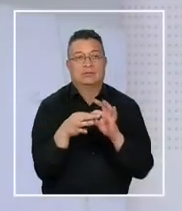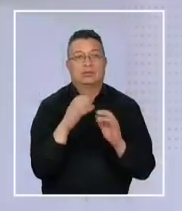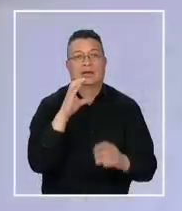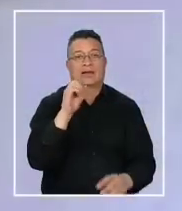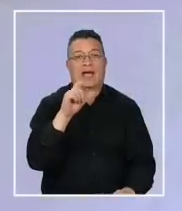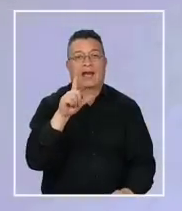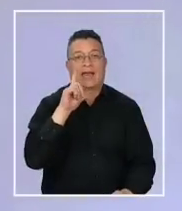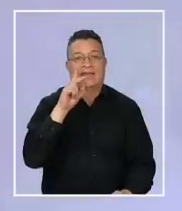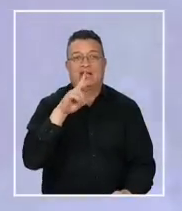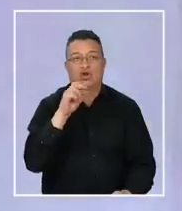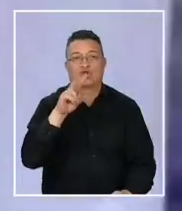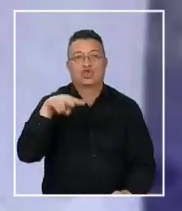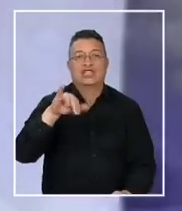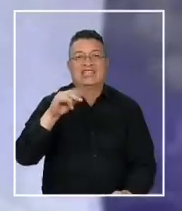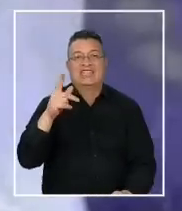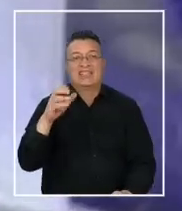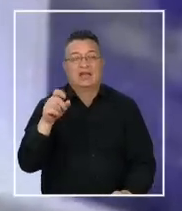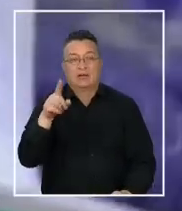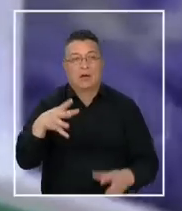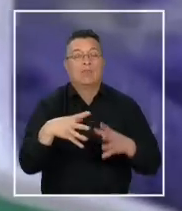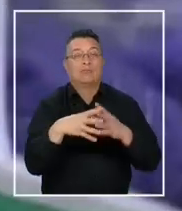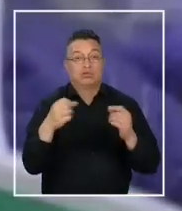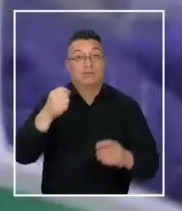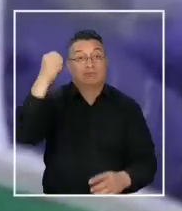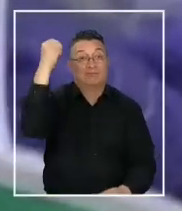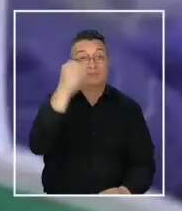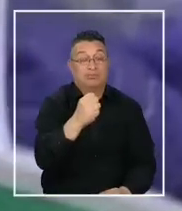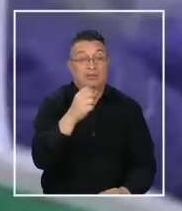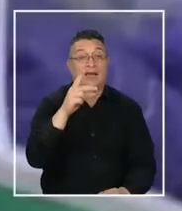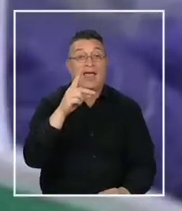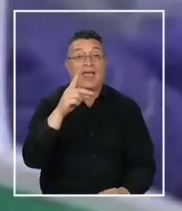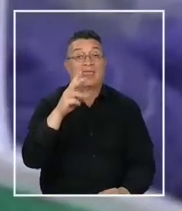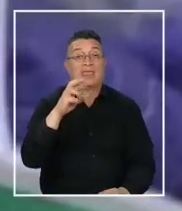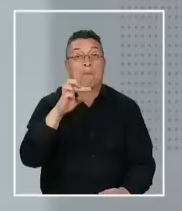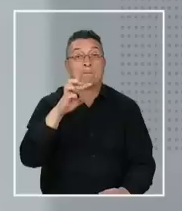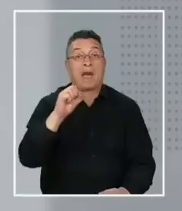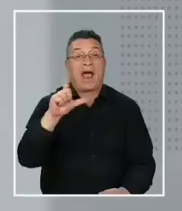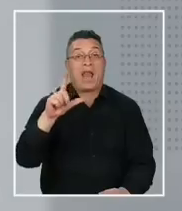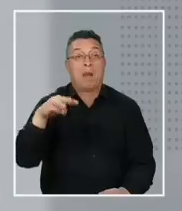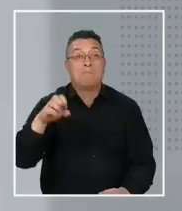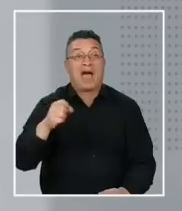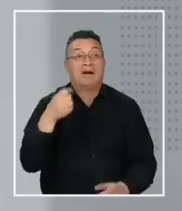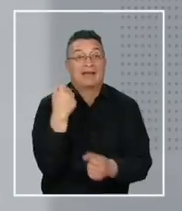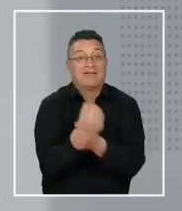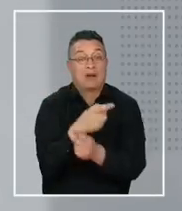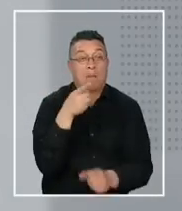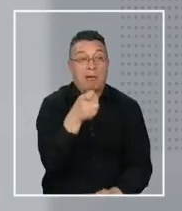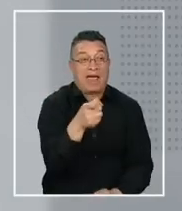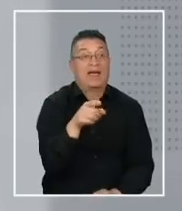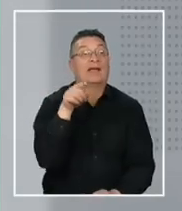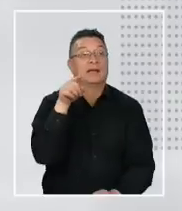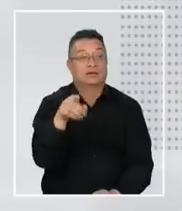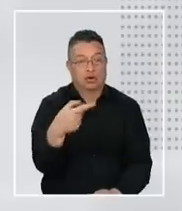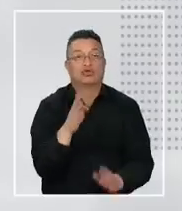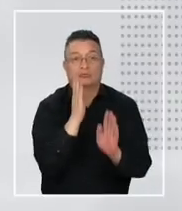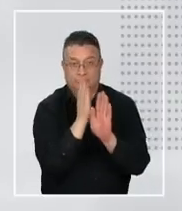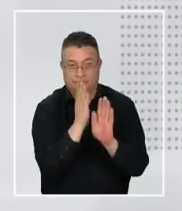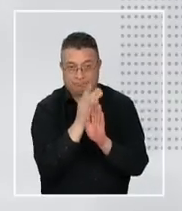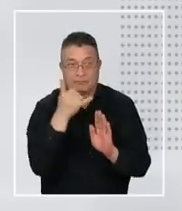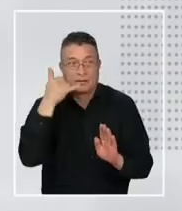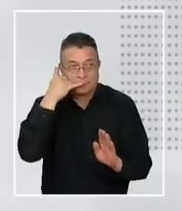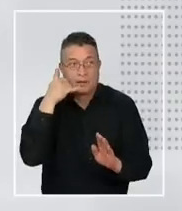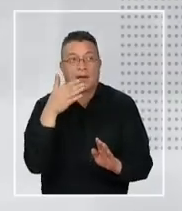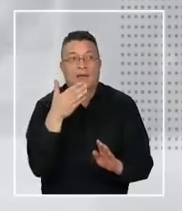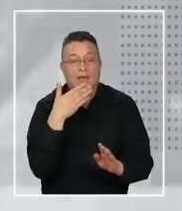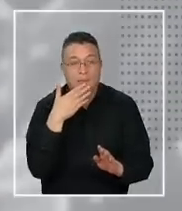Carlitos Naik, prófugo por el asesinato del suboficial mayor Daniel Palma. Este último fue captado en otra interceptación telefónica cuando